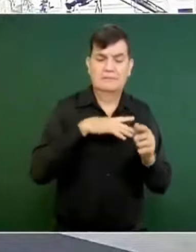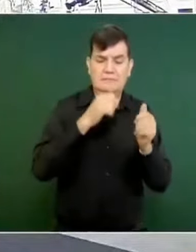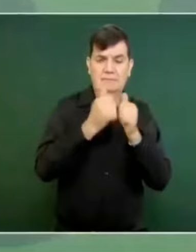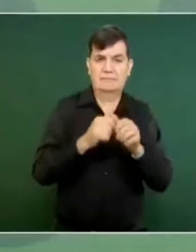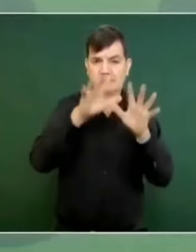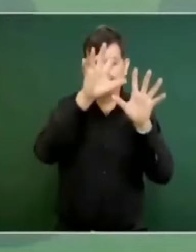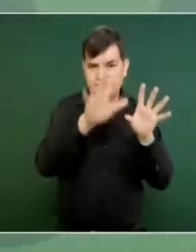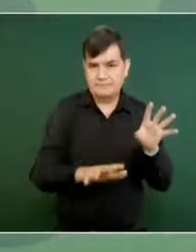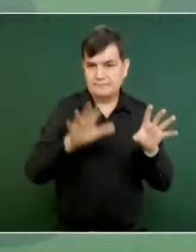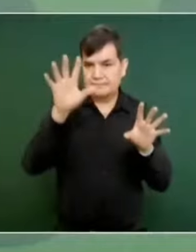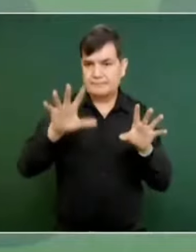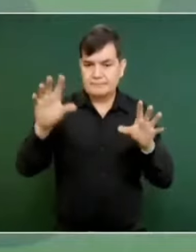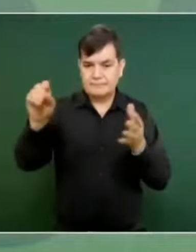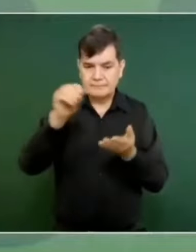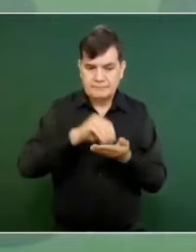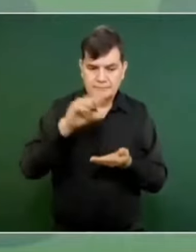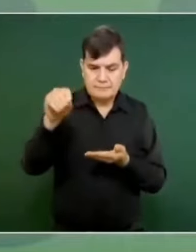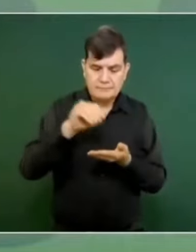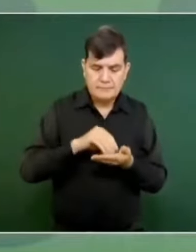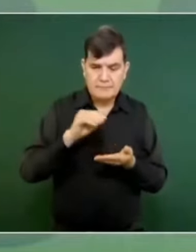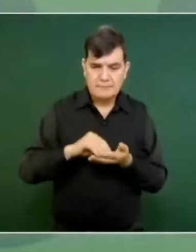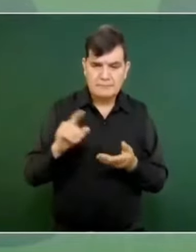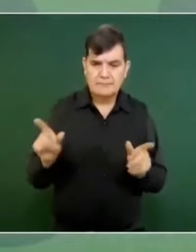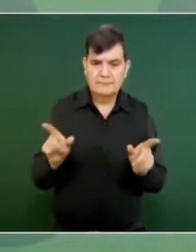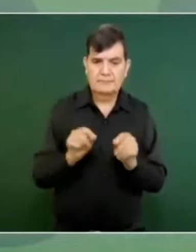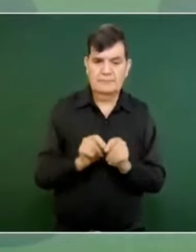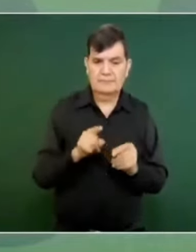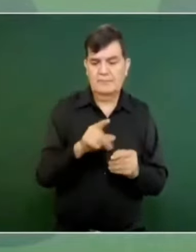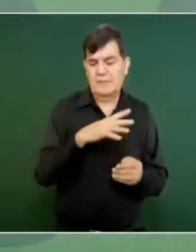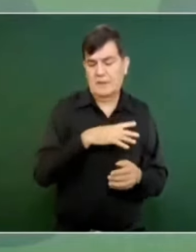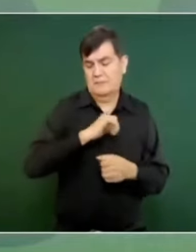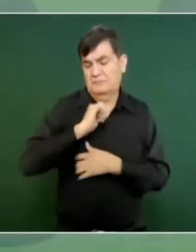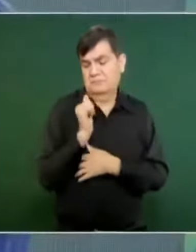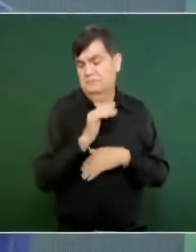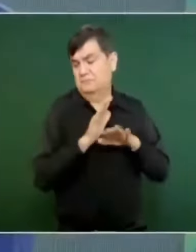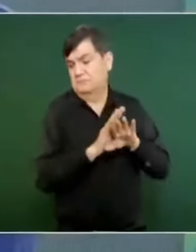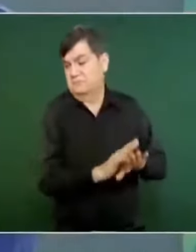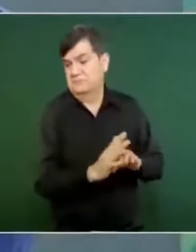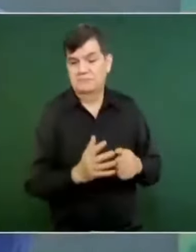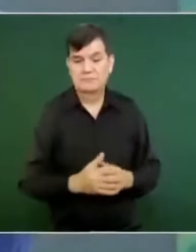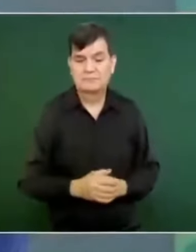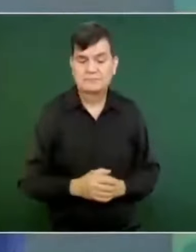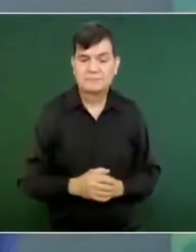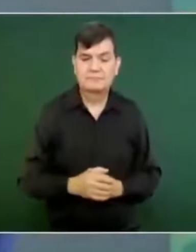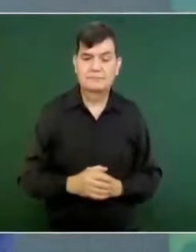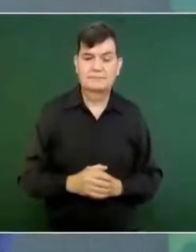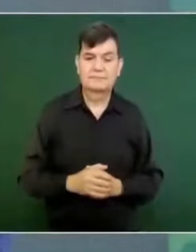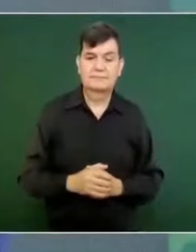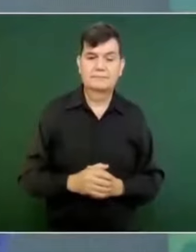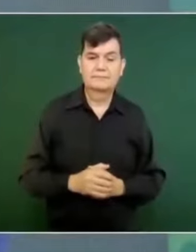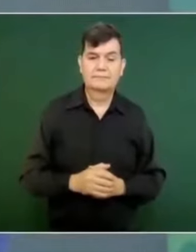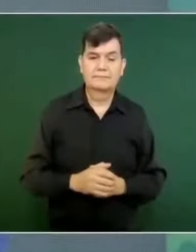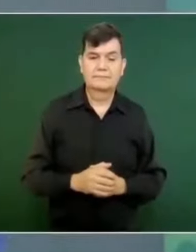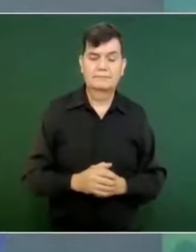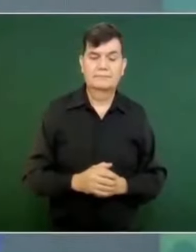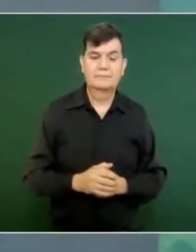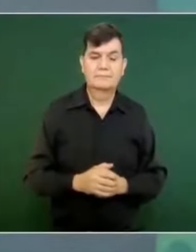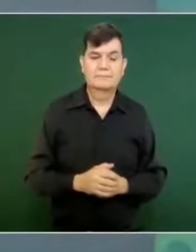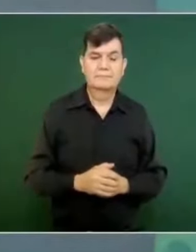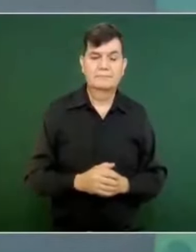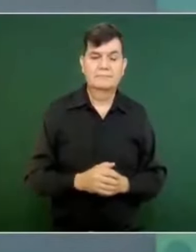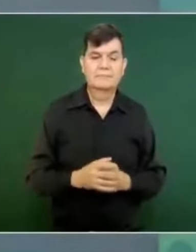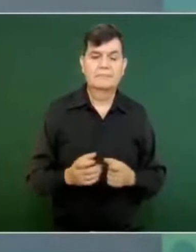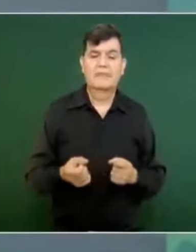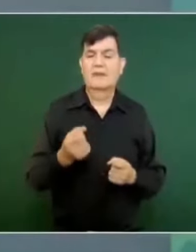en el almanaque, porque eso… y hay quienes